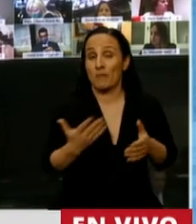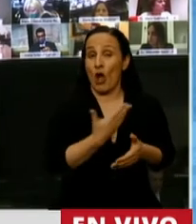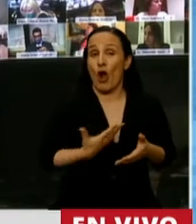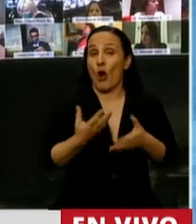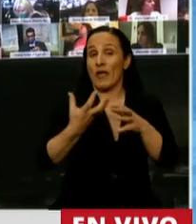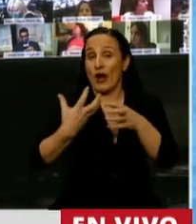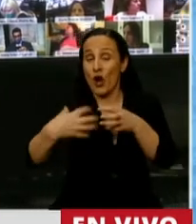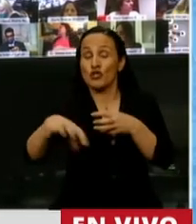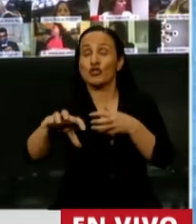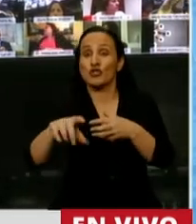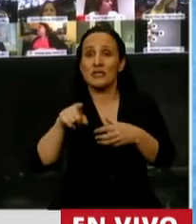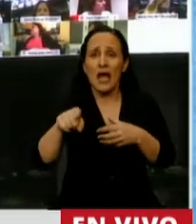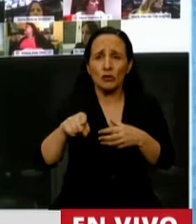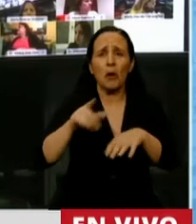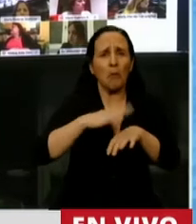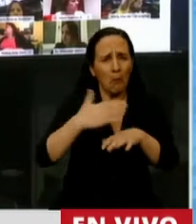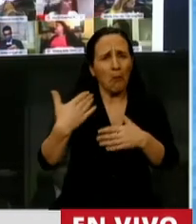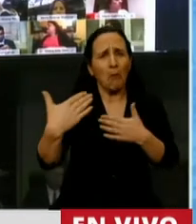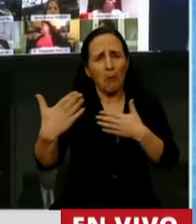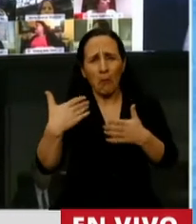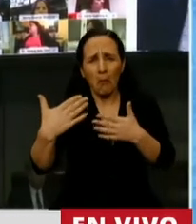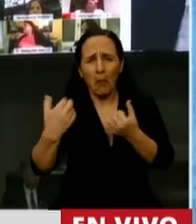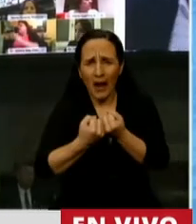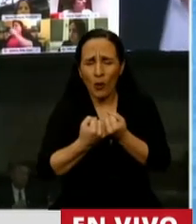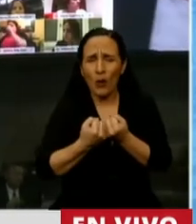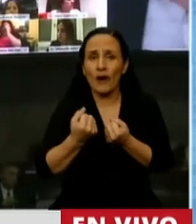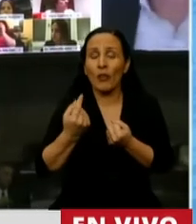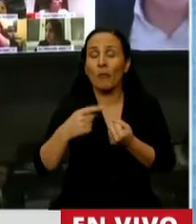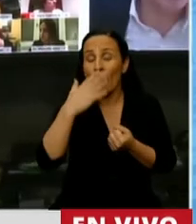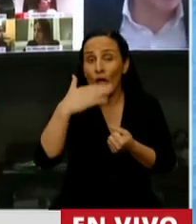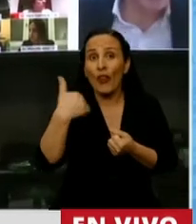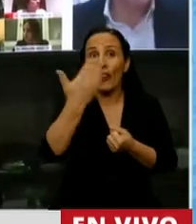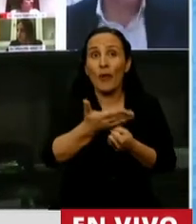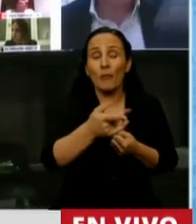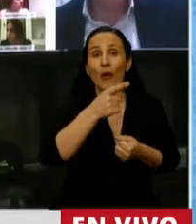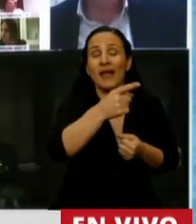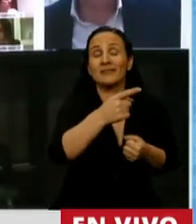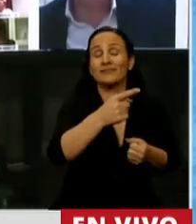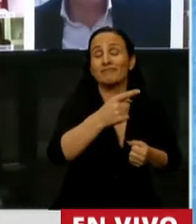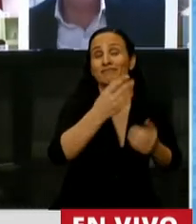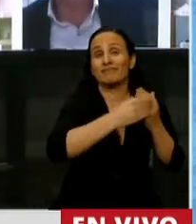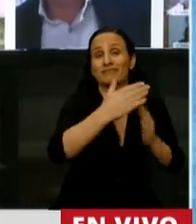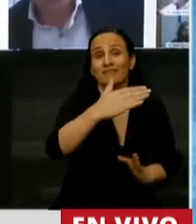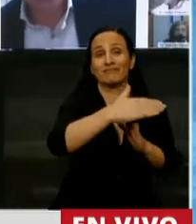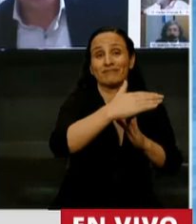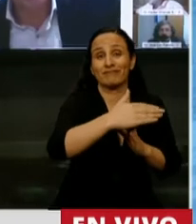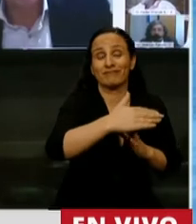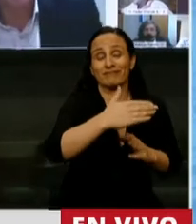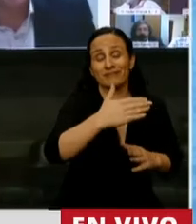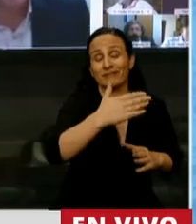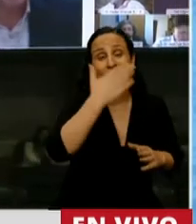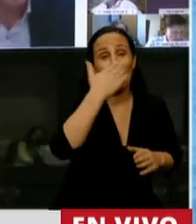con el que se podía dialogar y llegar a algún tipo de acuerdo, lo que pasa es que después iba la Jefatura de Gabinete, iba la Presidencia de la Nación